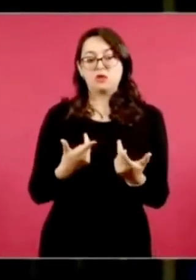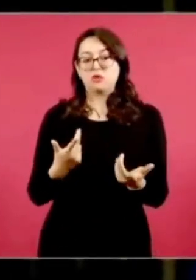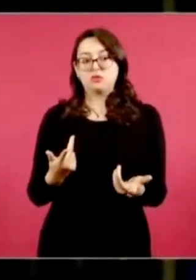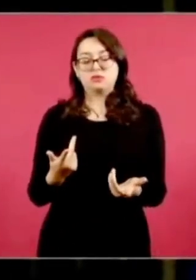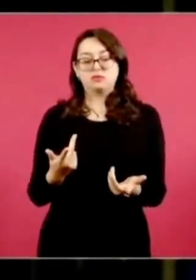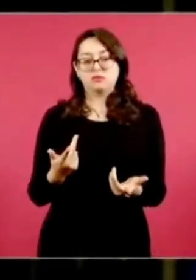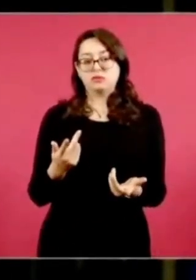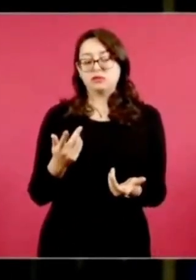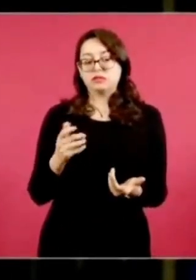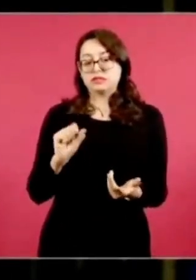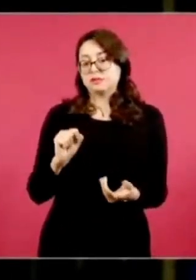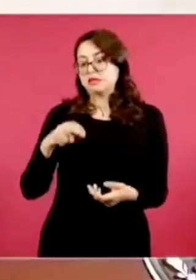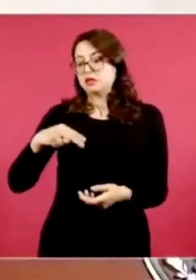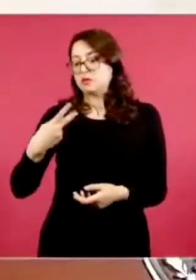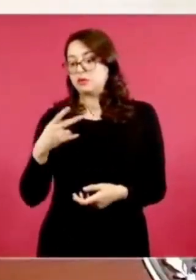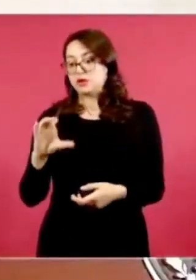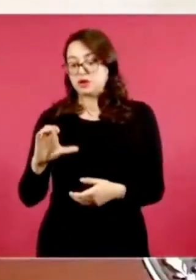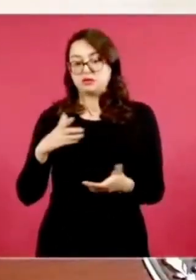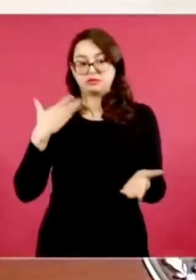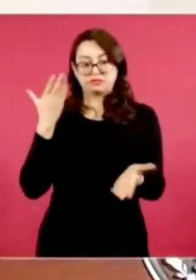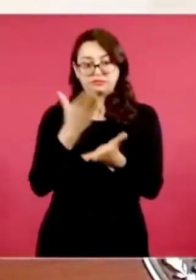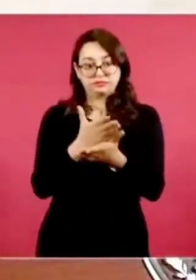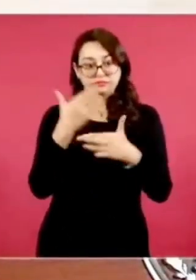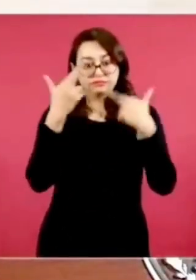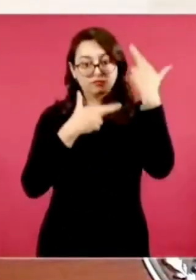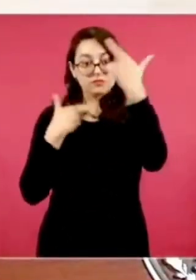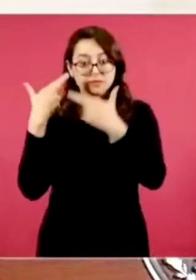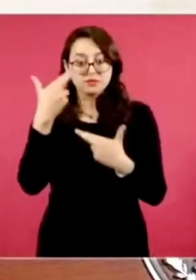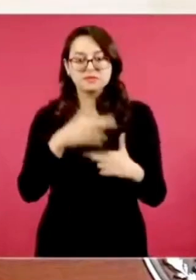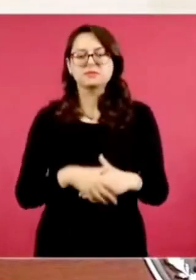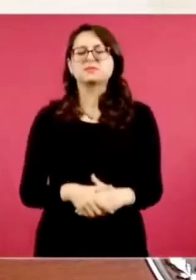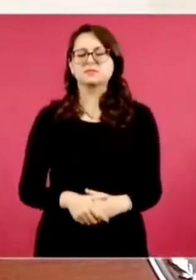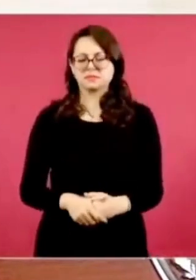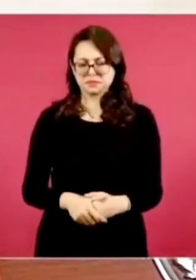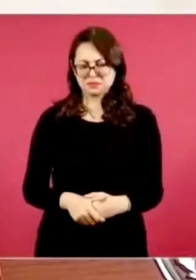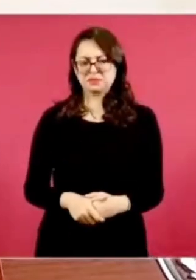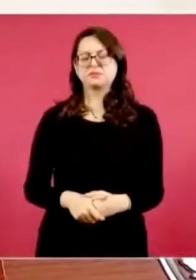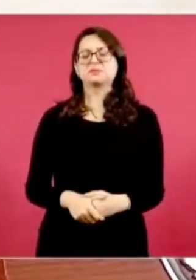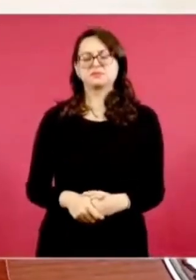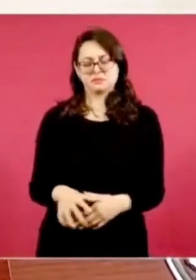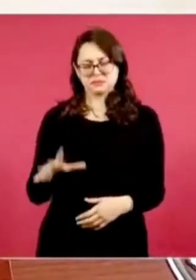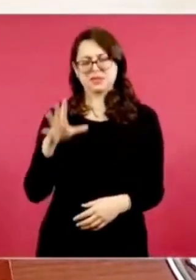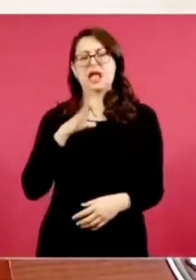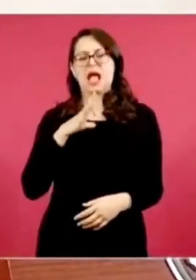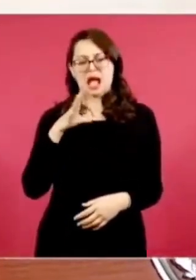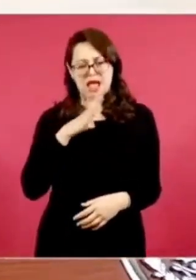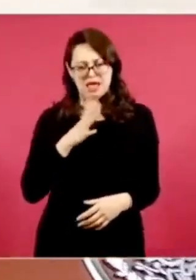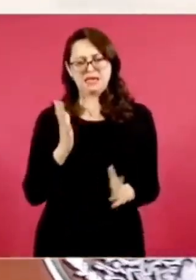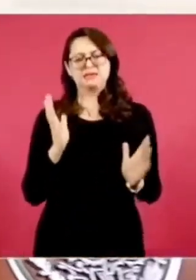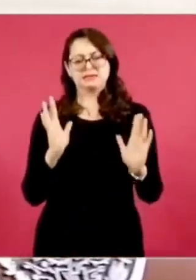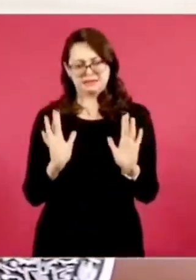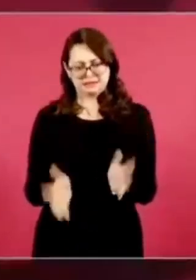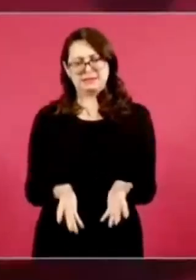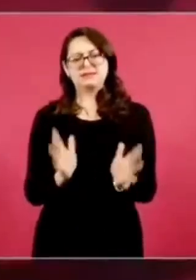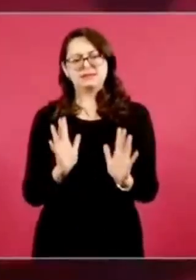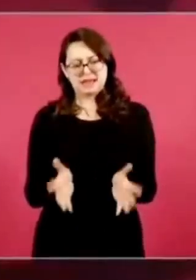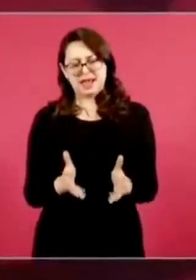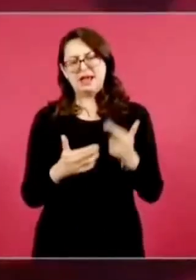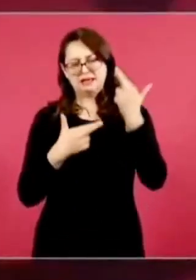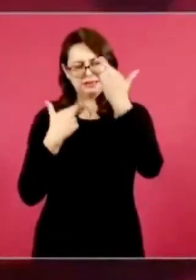revisar estos inmuebles? Sí, están trabajando de Protección Civil y lo van a seguir haciendo en estos